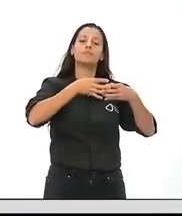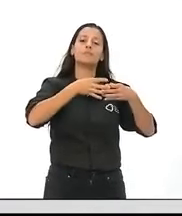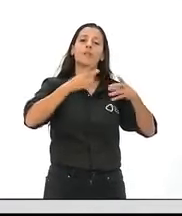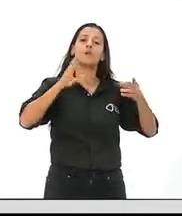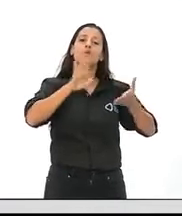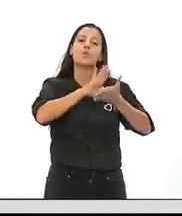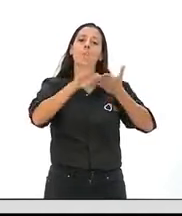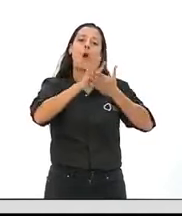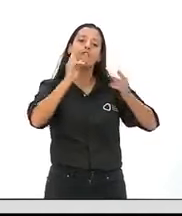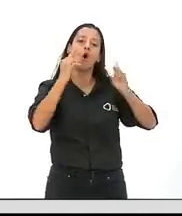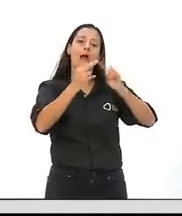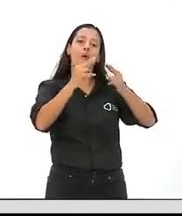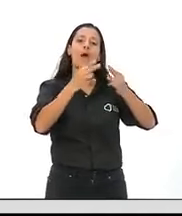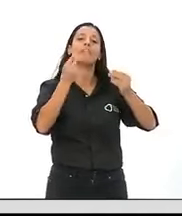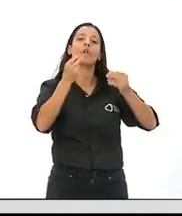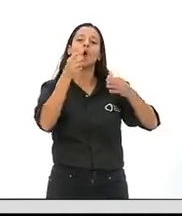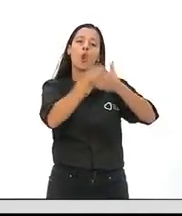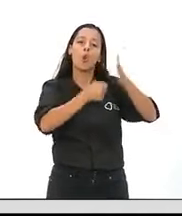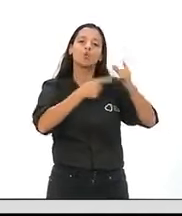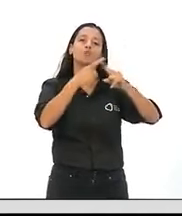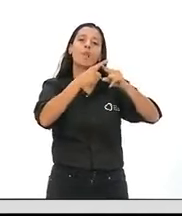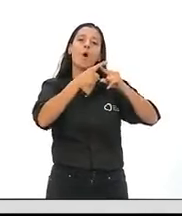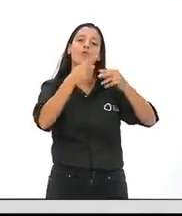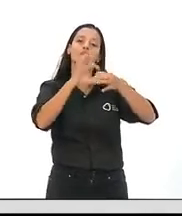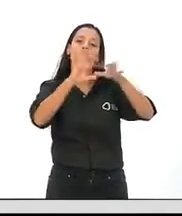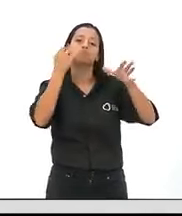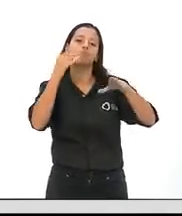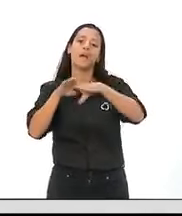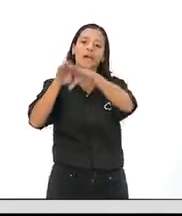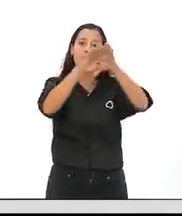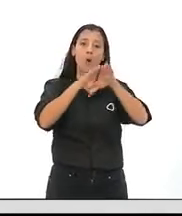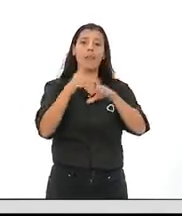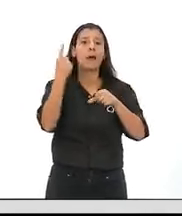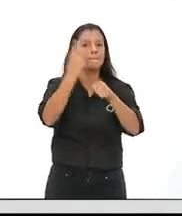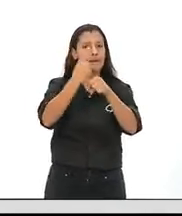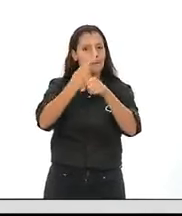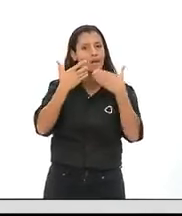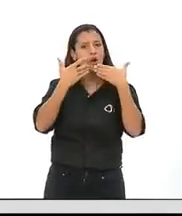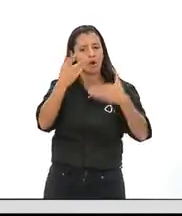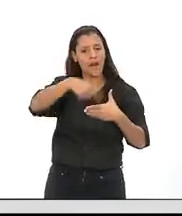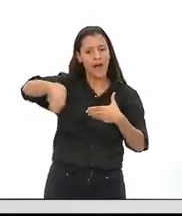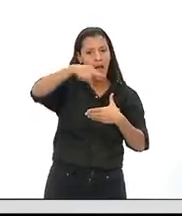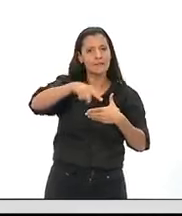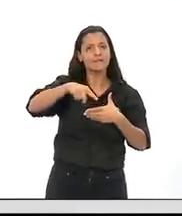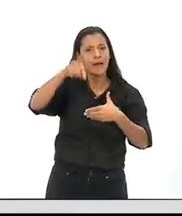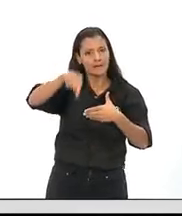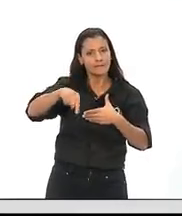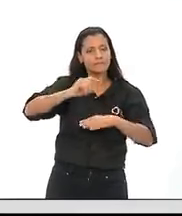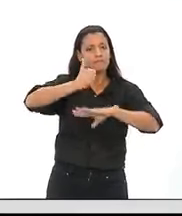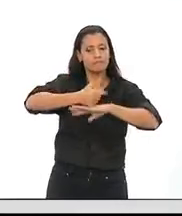Partido Nuevo Encuentro por la Democracia y la Equidad. Primero valorar el espacio, en construcción